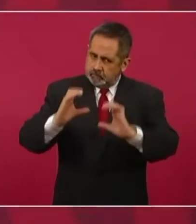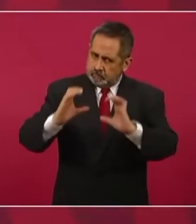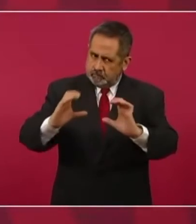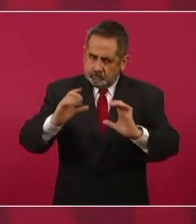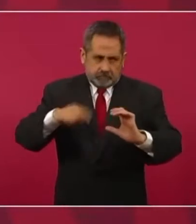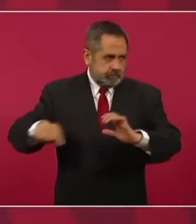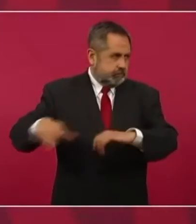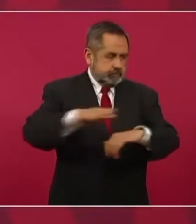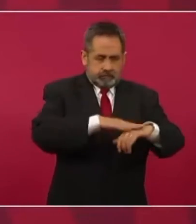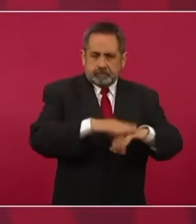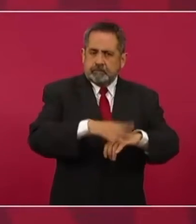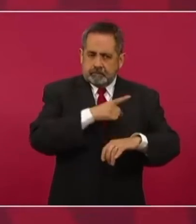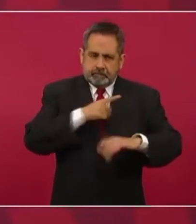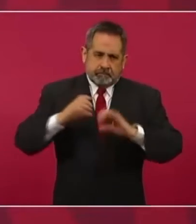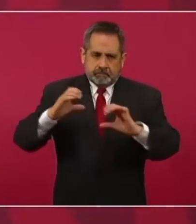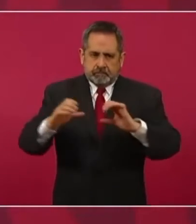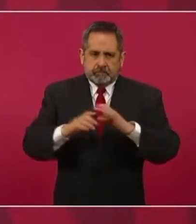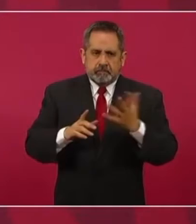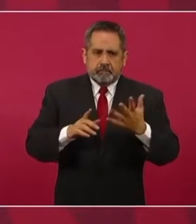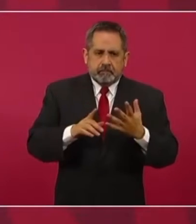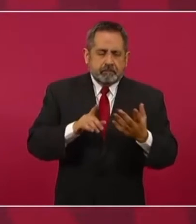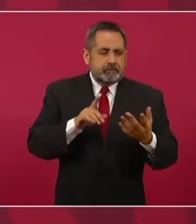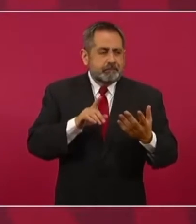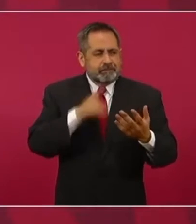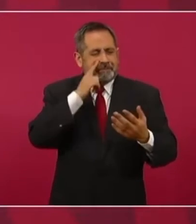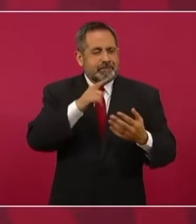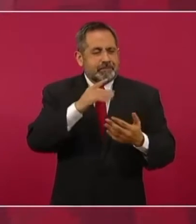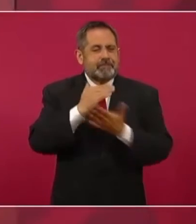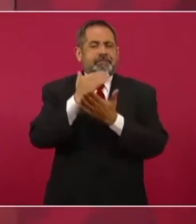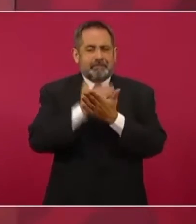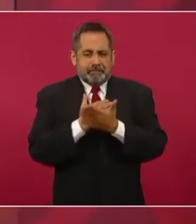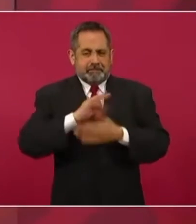evitar los contagios.